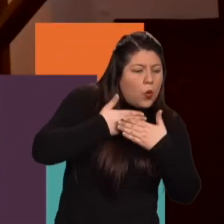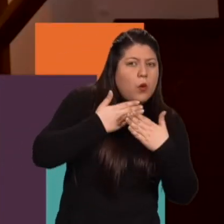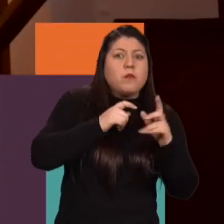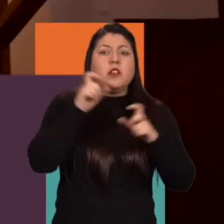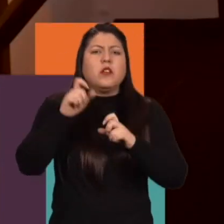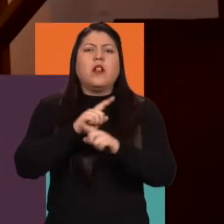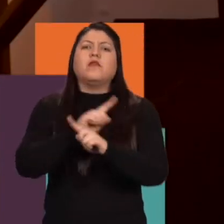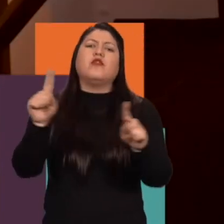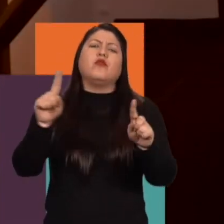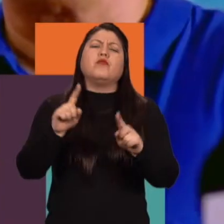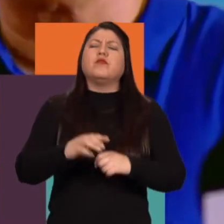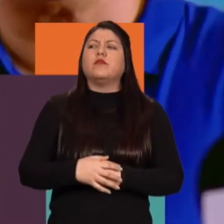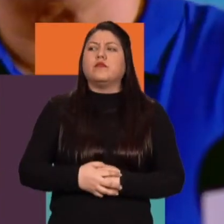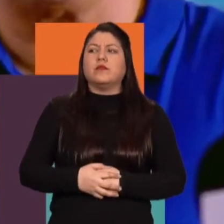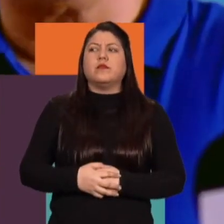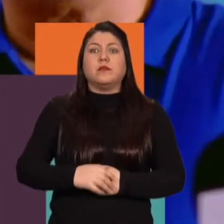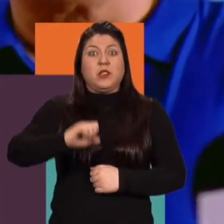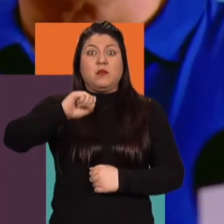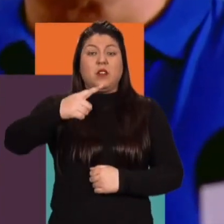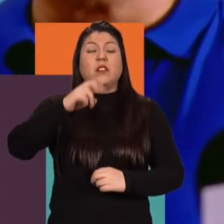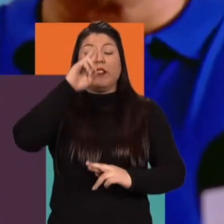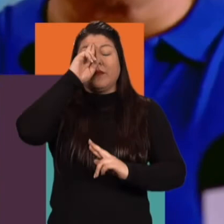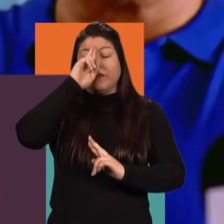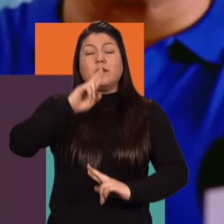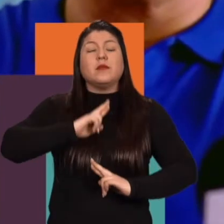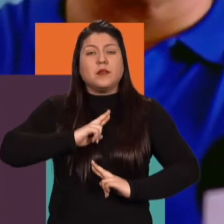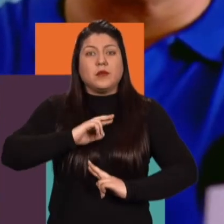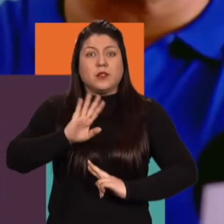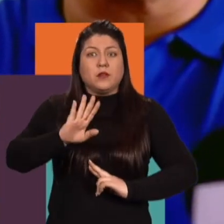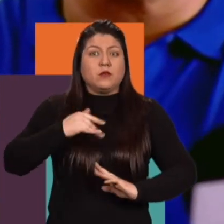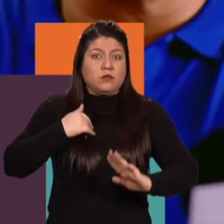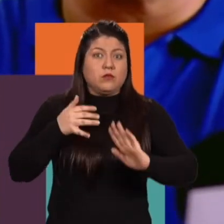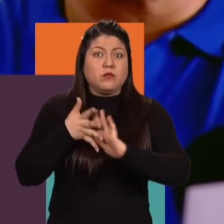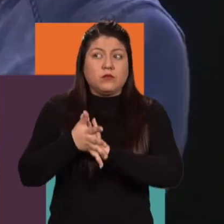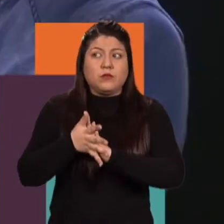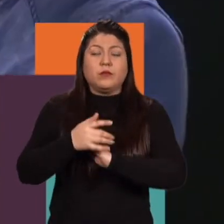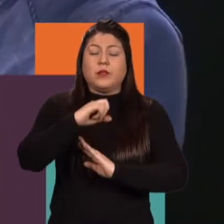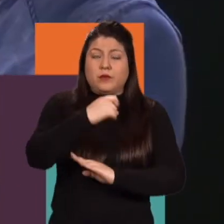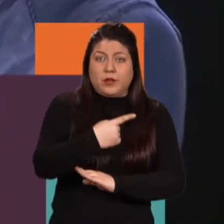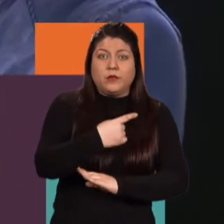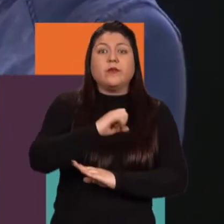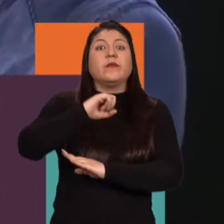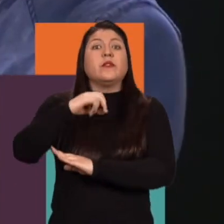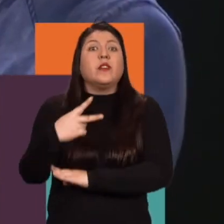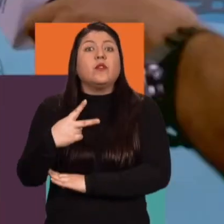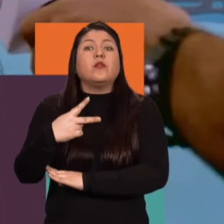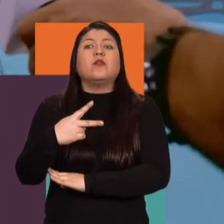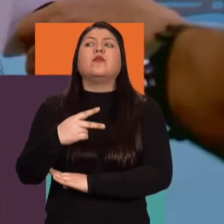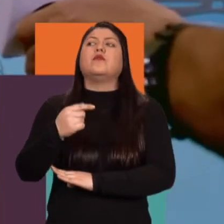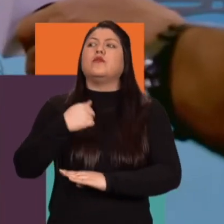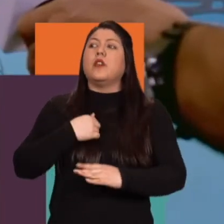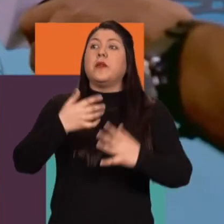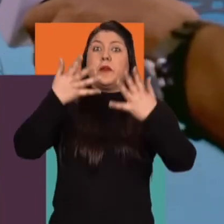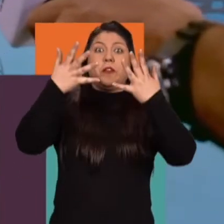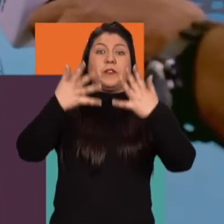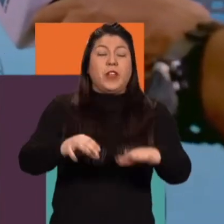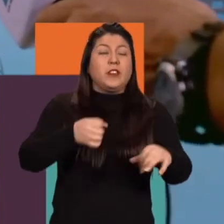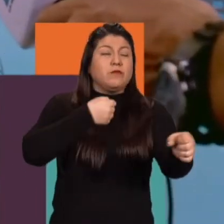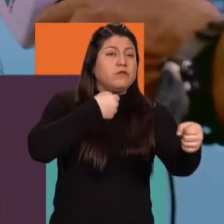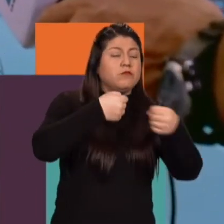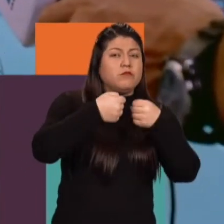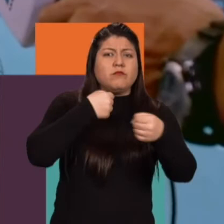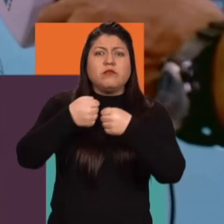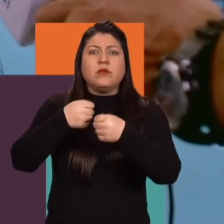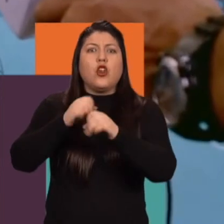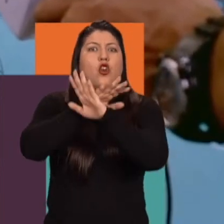visibilizar ningún ser humano primero quería pedirles mucho respeto por lo que les voy a decir y segundo quisiera pedirles que después de que